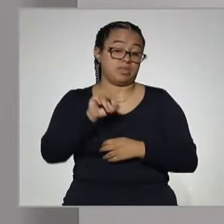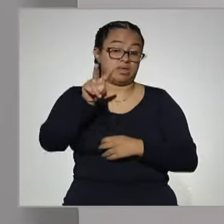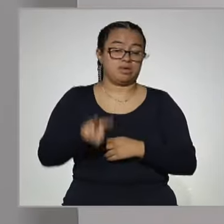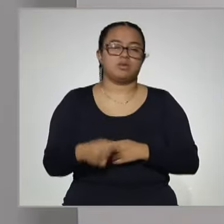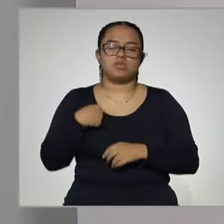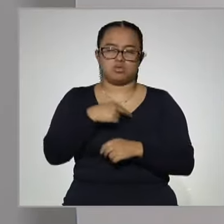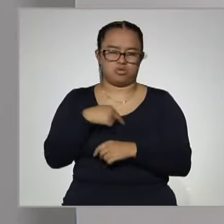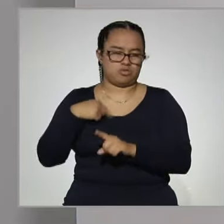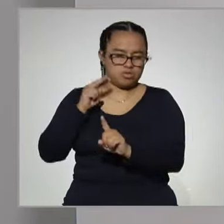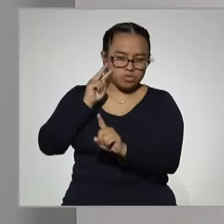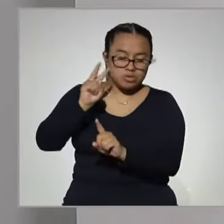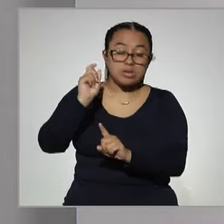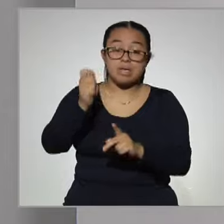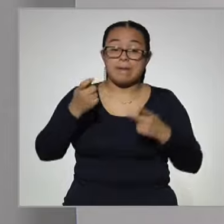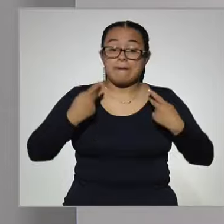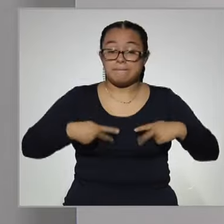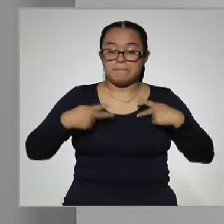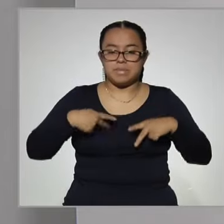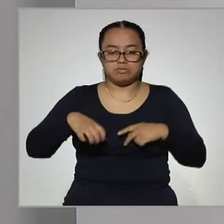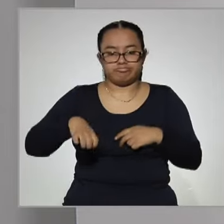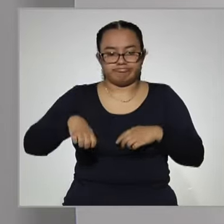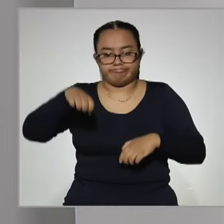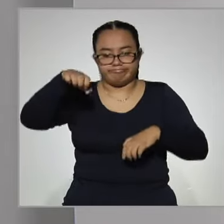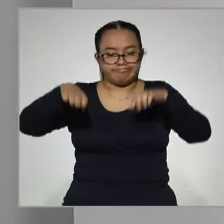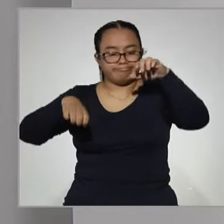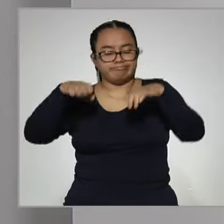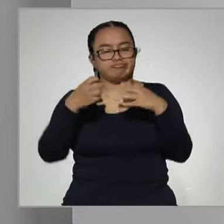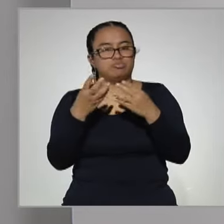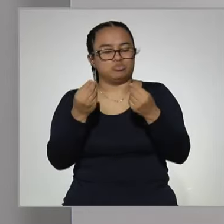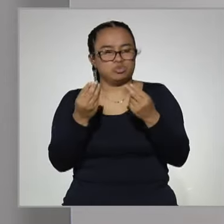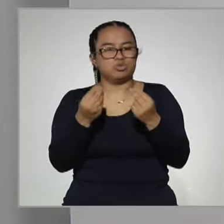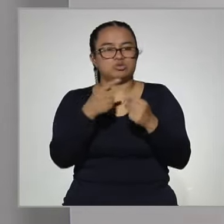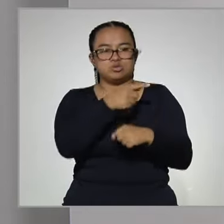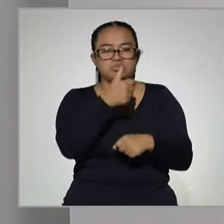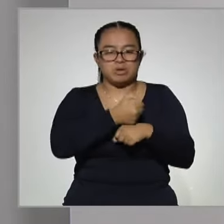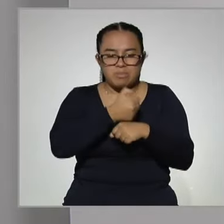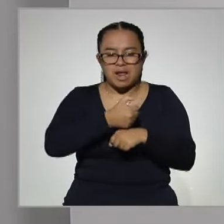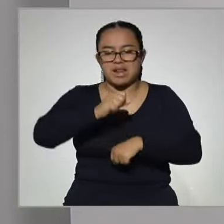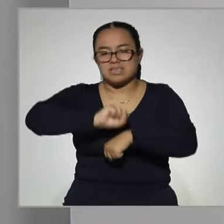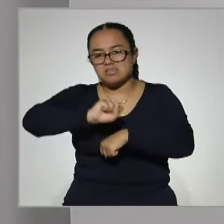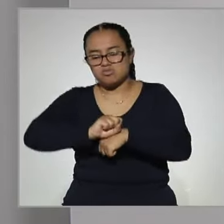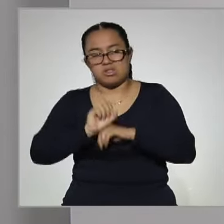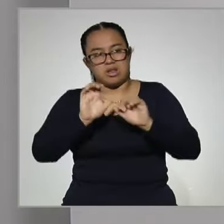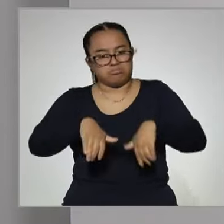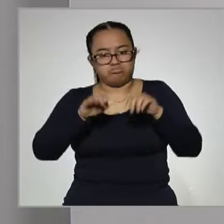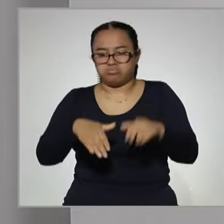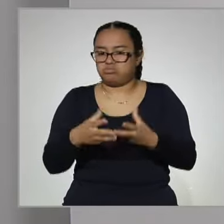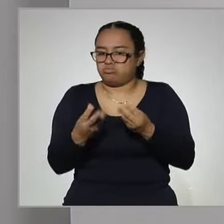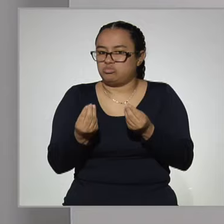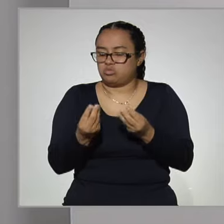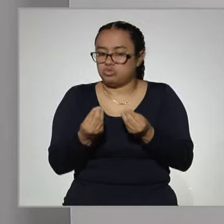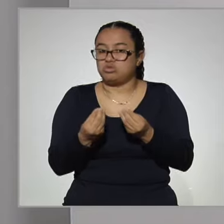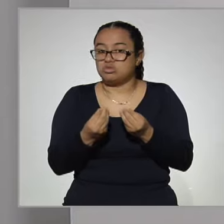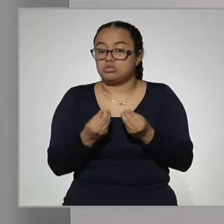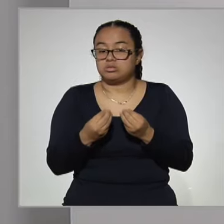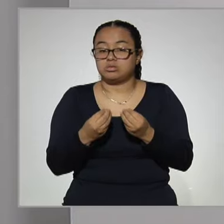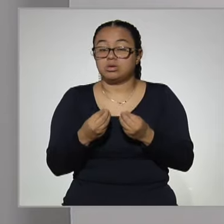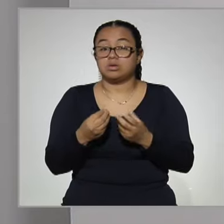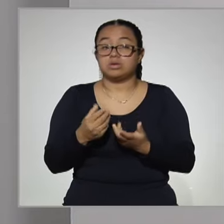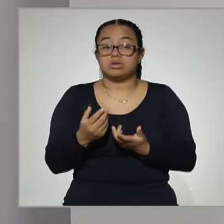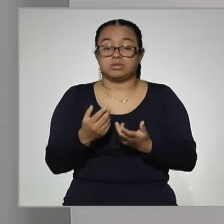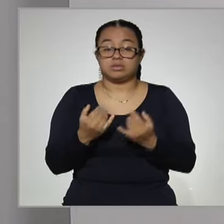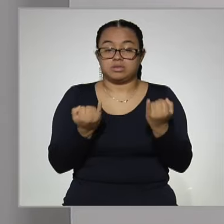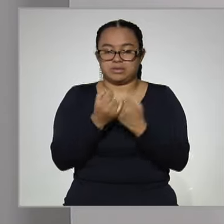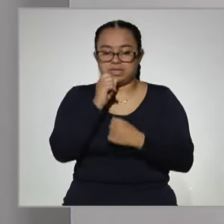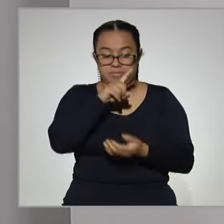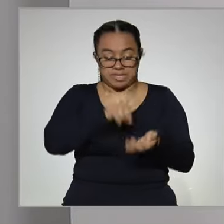también observamos son personas mayores participando en primaria, en secundaria, y hay que comentar que en su